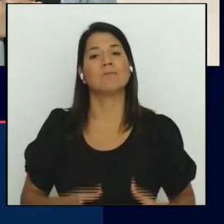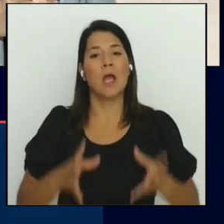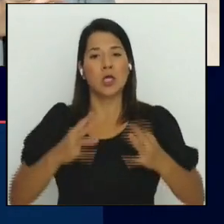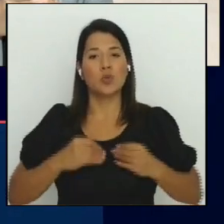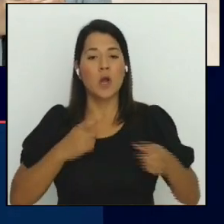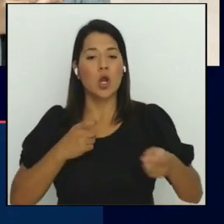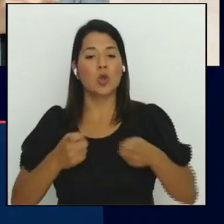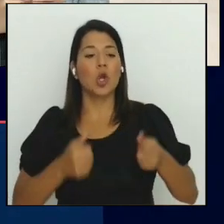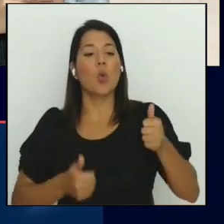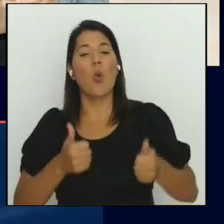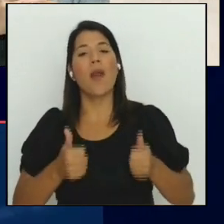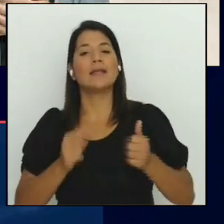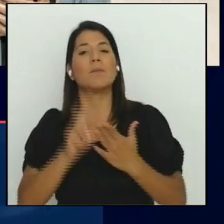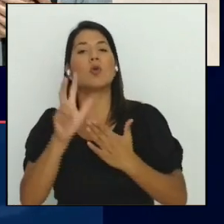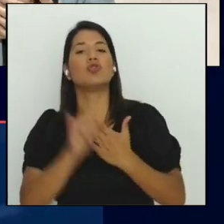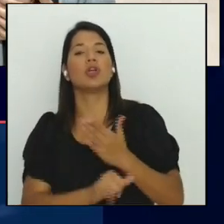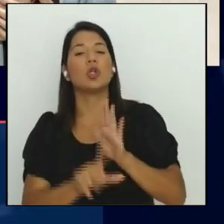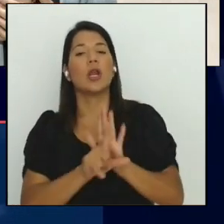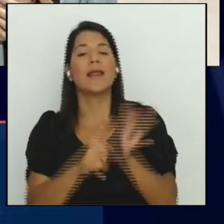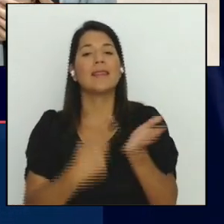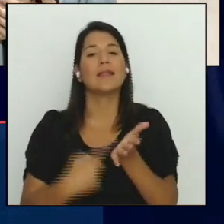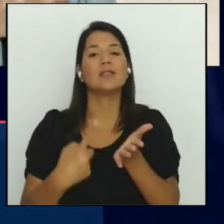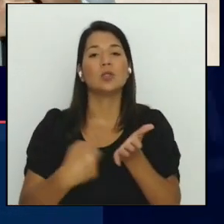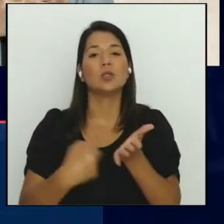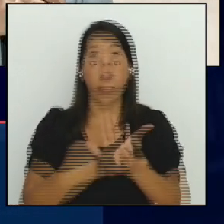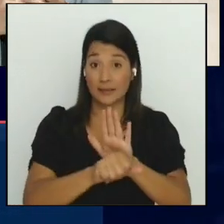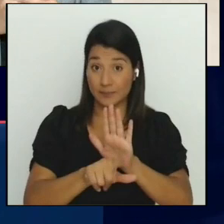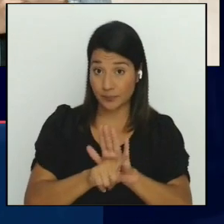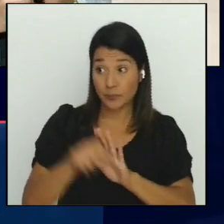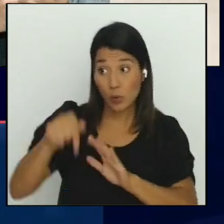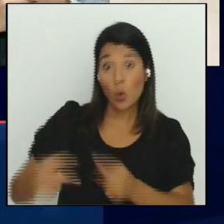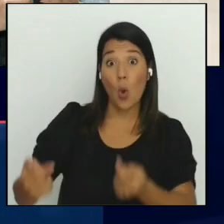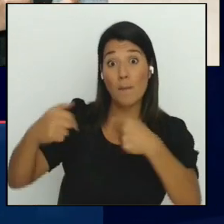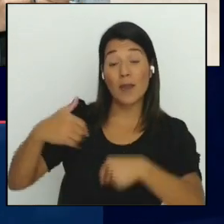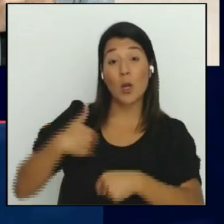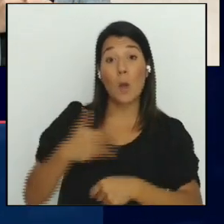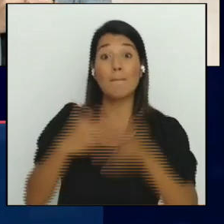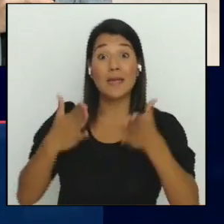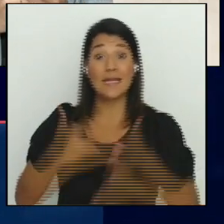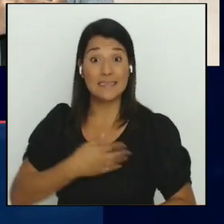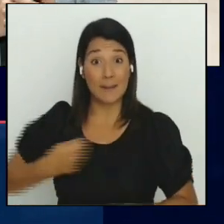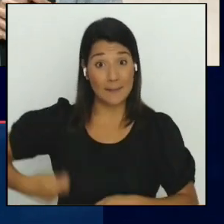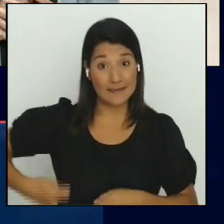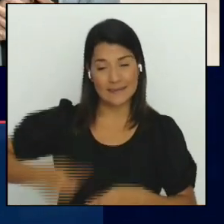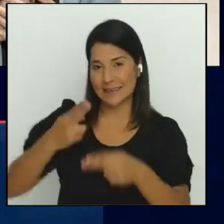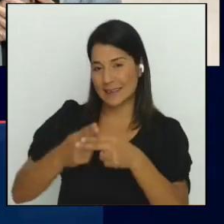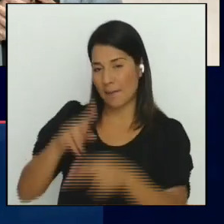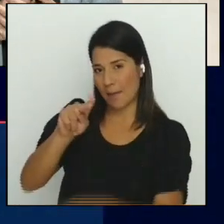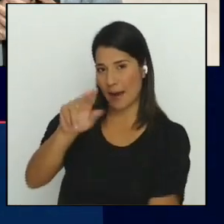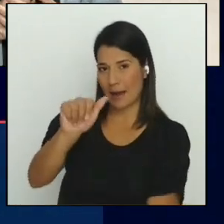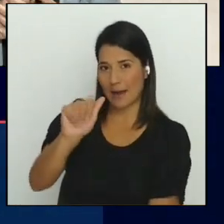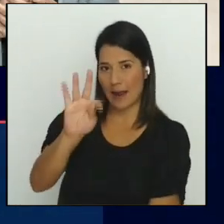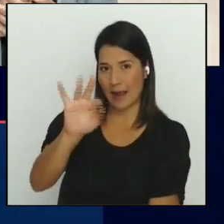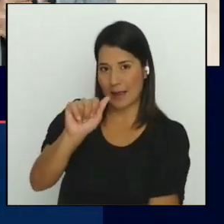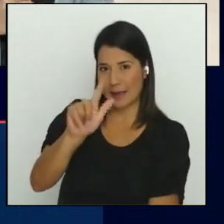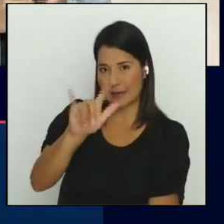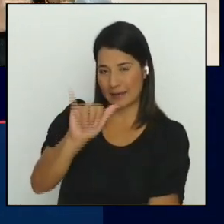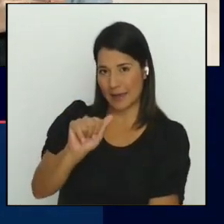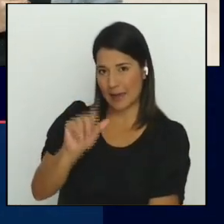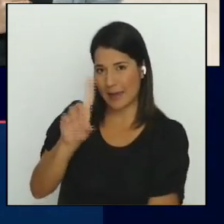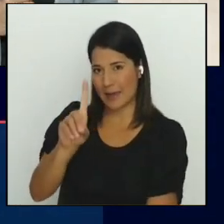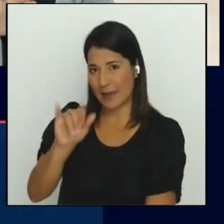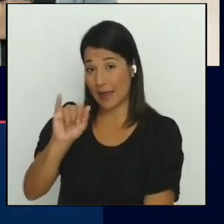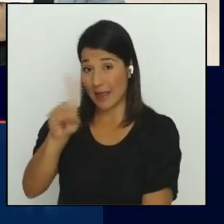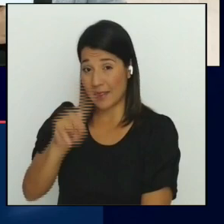la Presidencia, Natalia Díaz, quien estuvo hoy acá en la Asamblea Legislativa, para consultarle cuánta prioridad tendrá para las sesiones extraordinarias el tema de